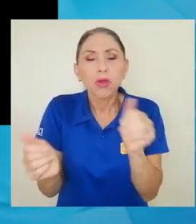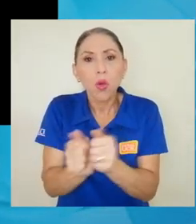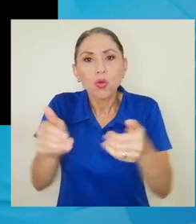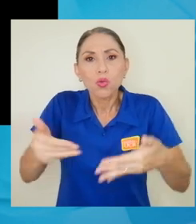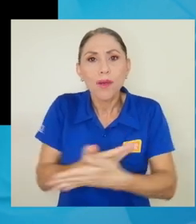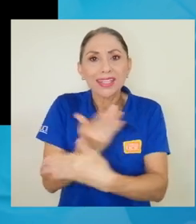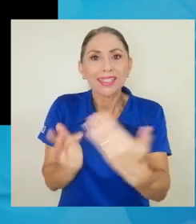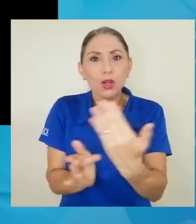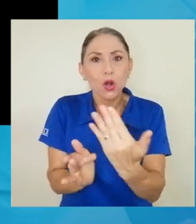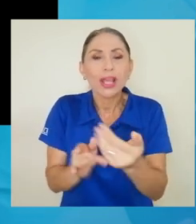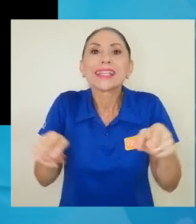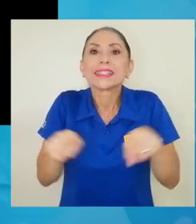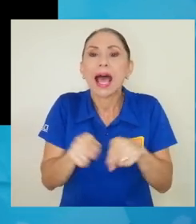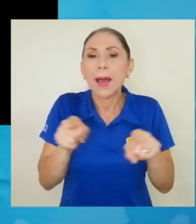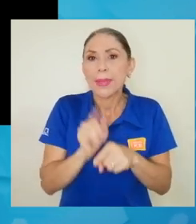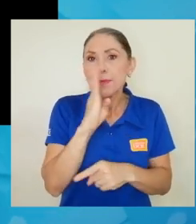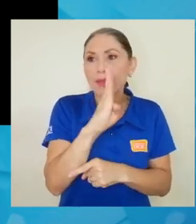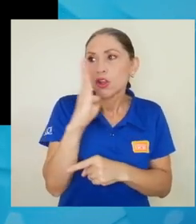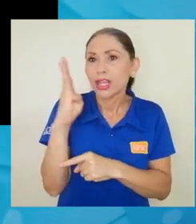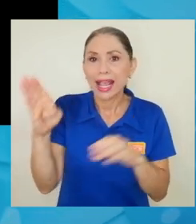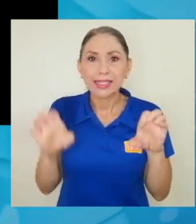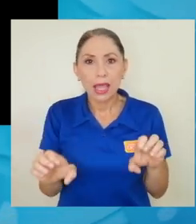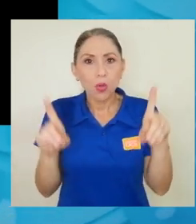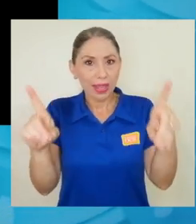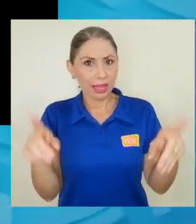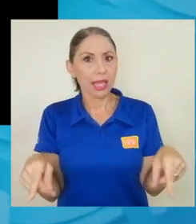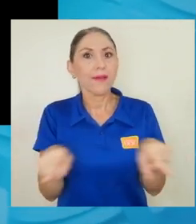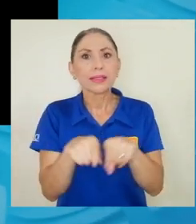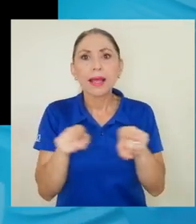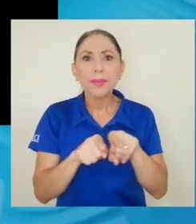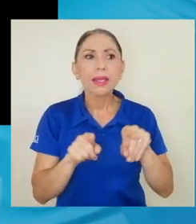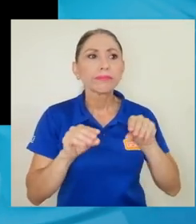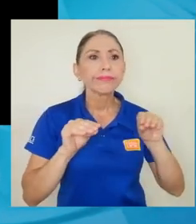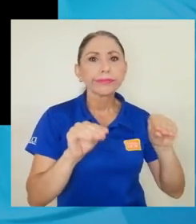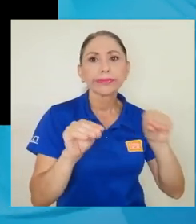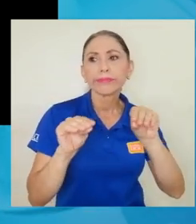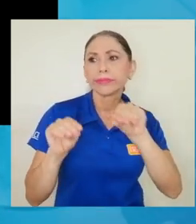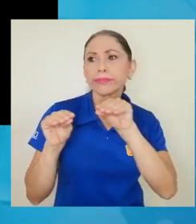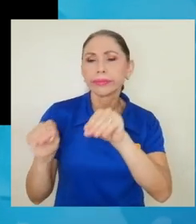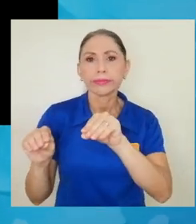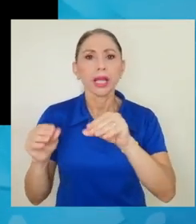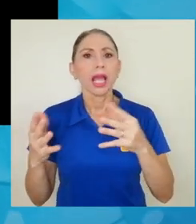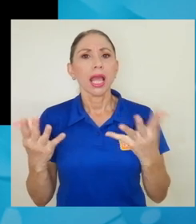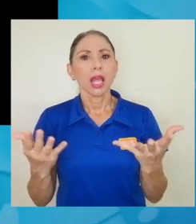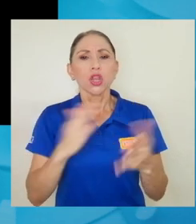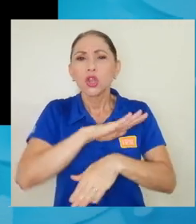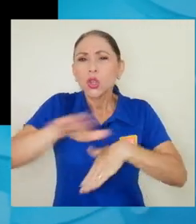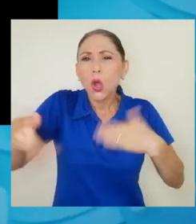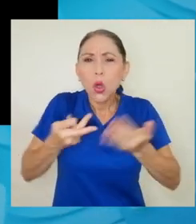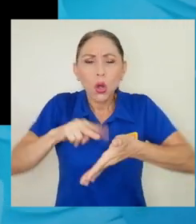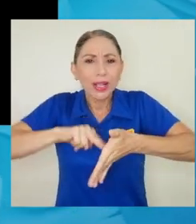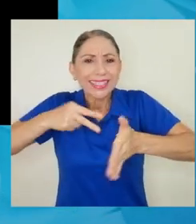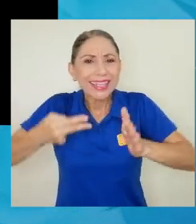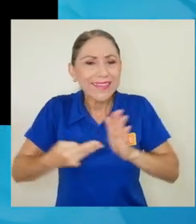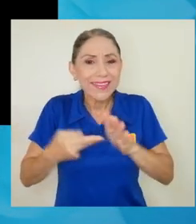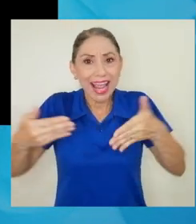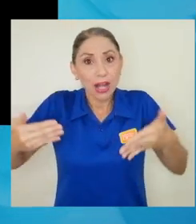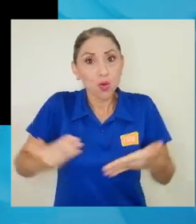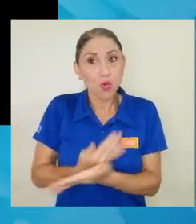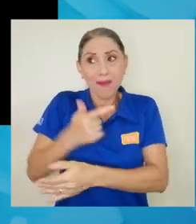sino todo lo relacionado con la parte de bibliotecas educativas, la parte escolar, todo lo que implica esta nueva